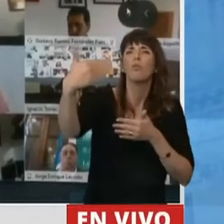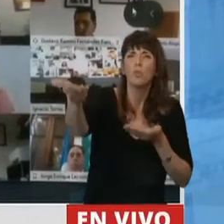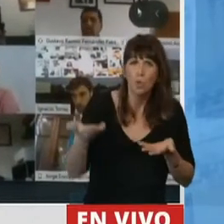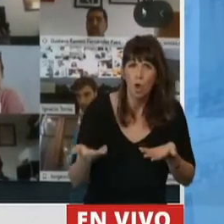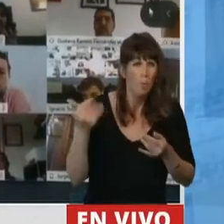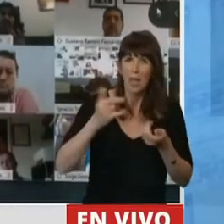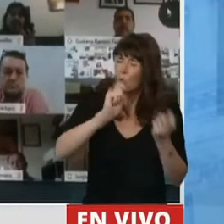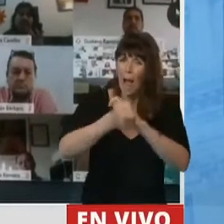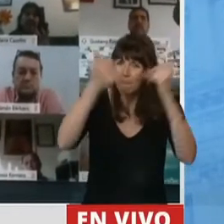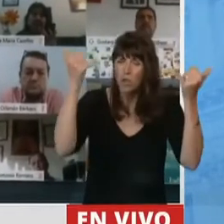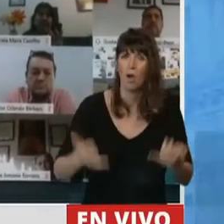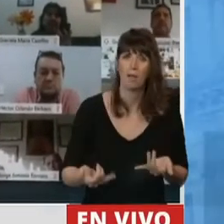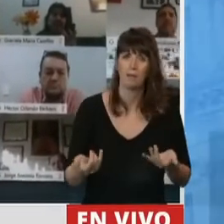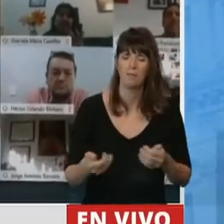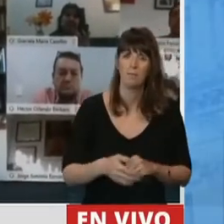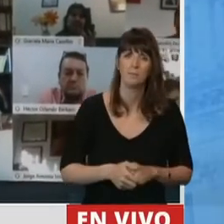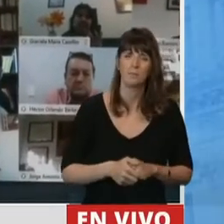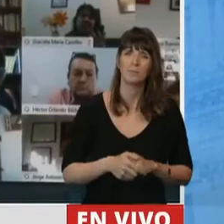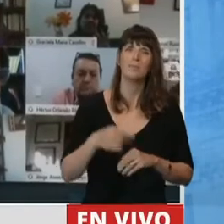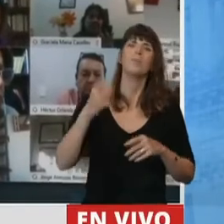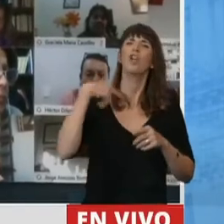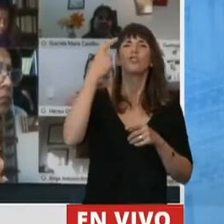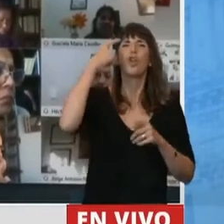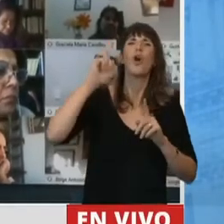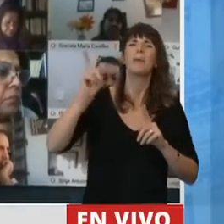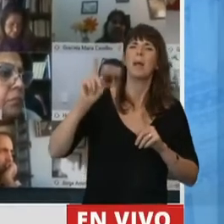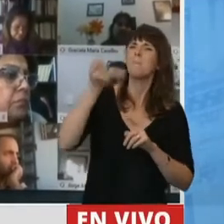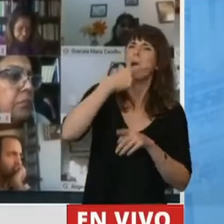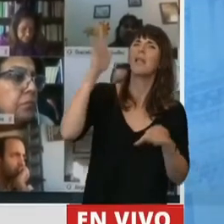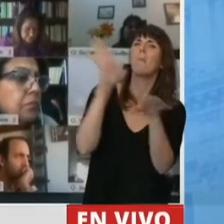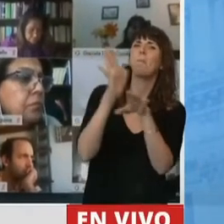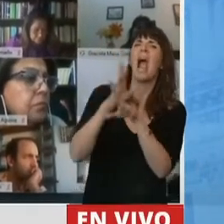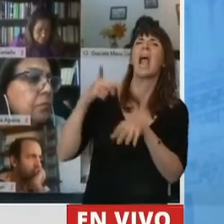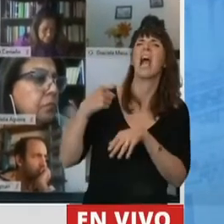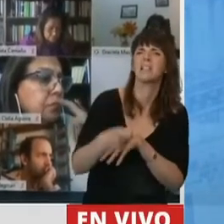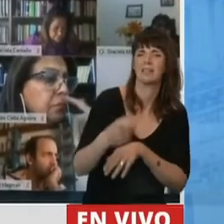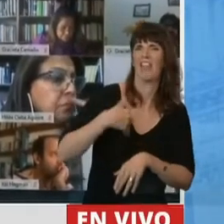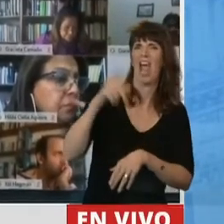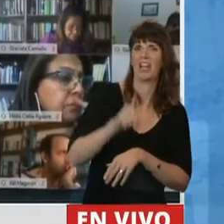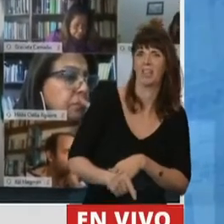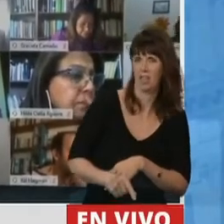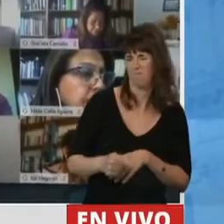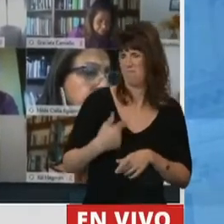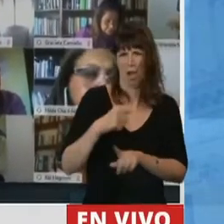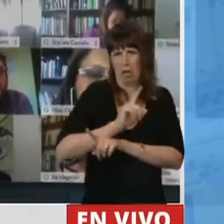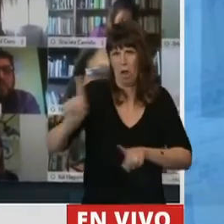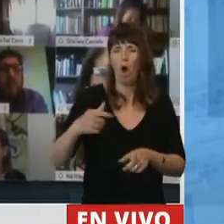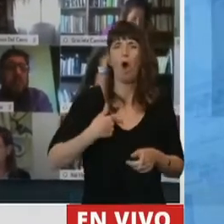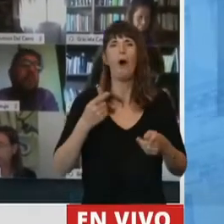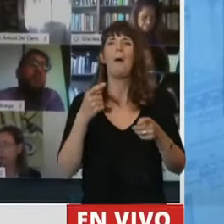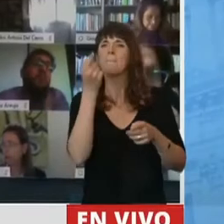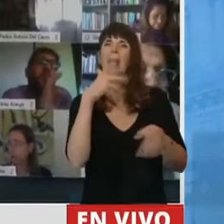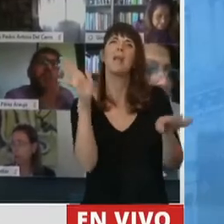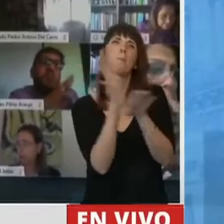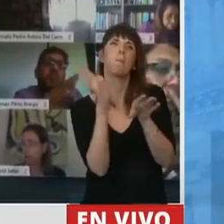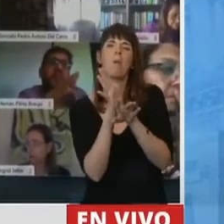Ahora, nosotros no creemos que Macri sea el cáncer de la Argentina, ni siquiera creemos que sea la hepatitis, no creemos que sea ninguna enfermedad Macri, creemos